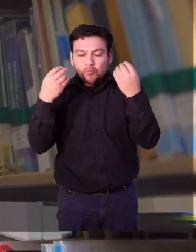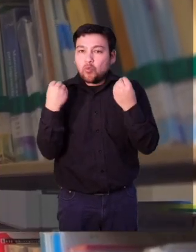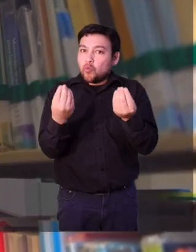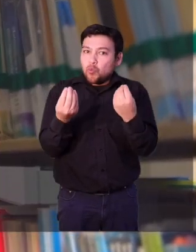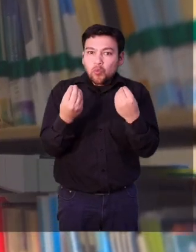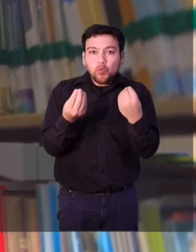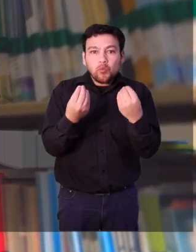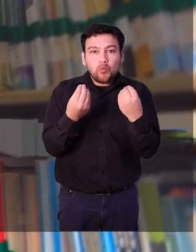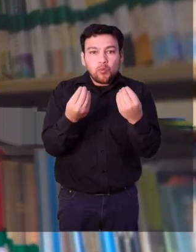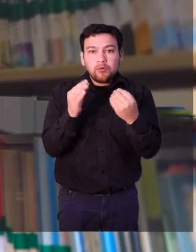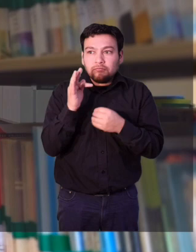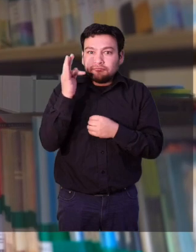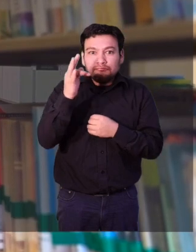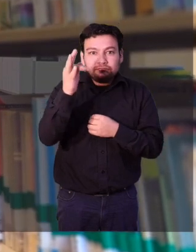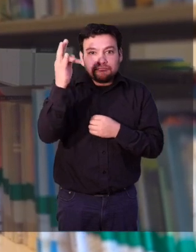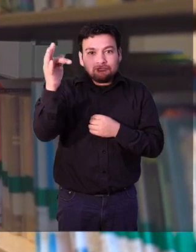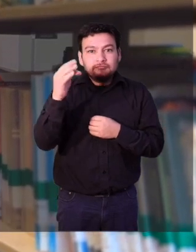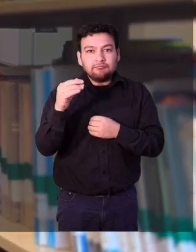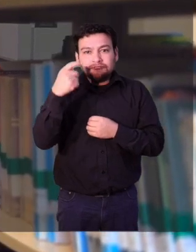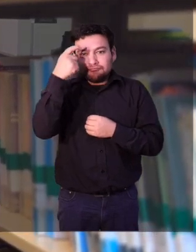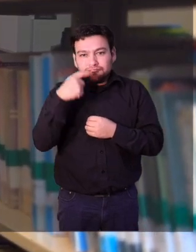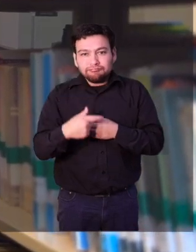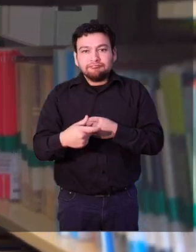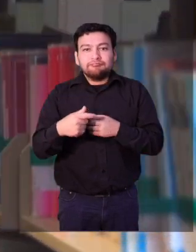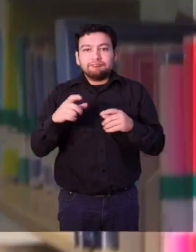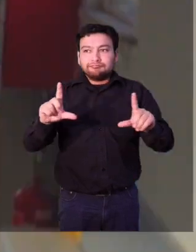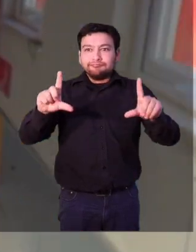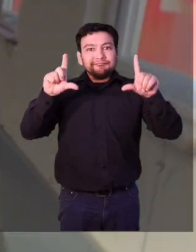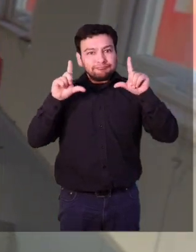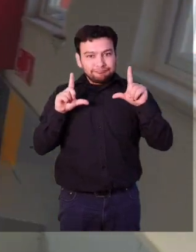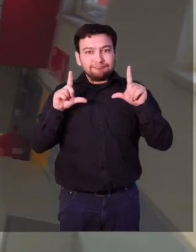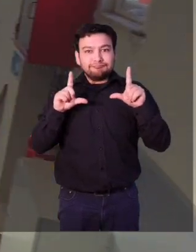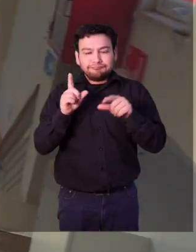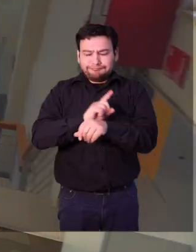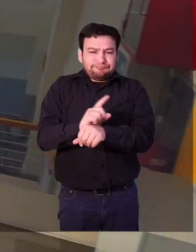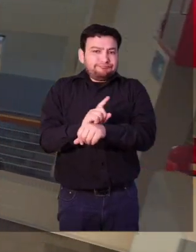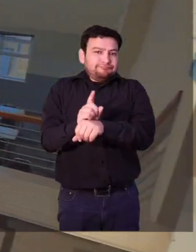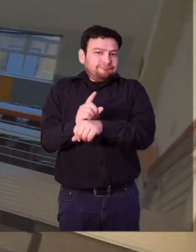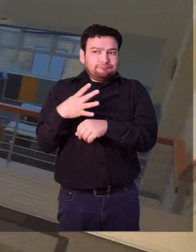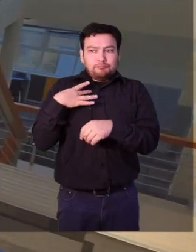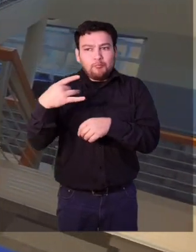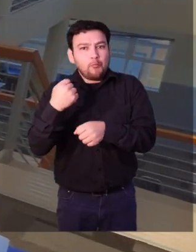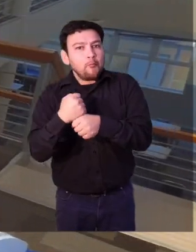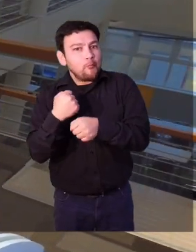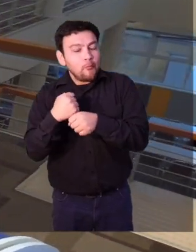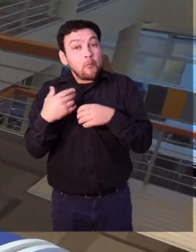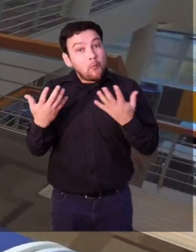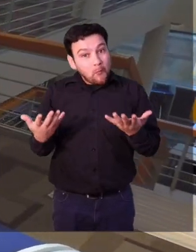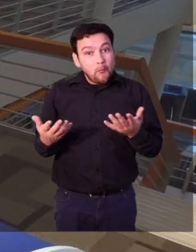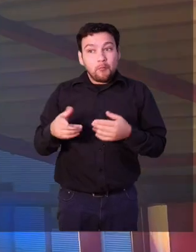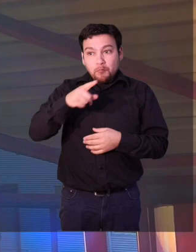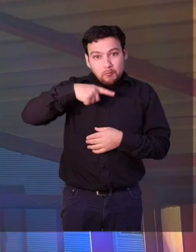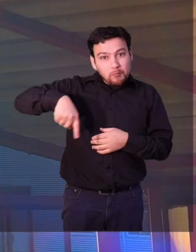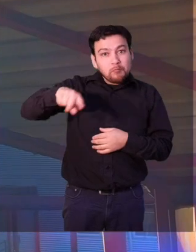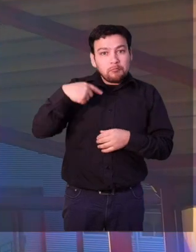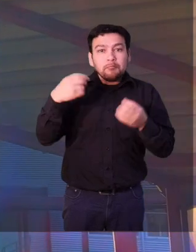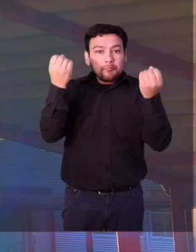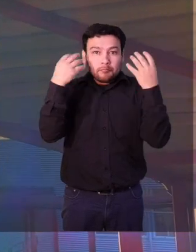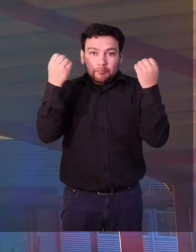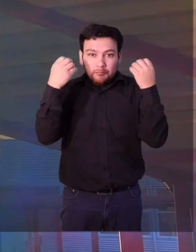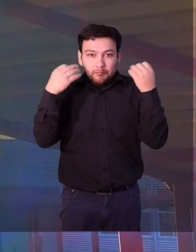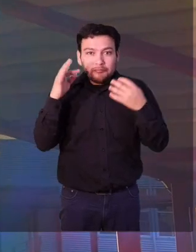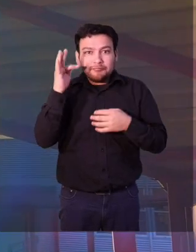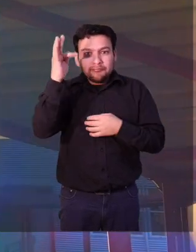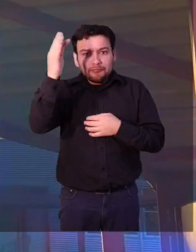alta tasa de empleabilidad que tienen nuestros egresados. Se nos forma como futuros profesionales del sector público que son agentes